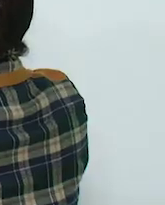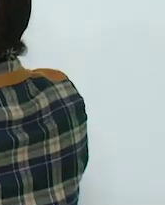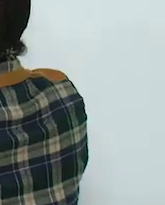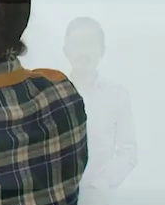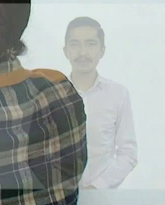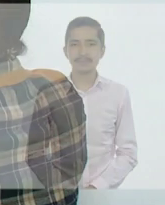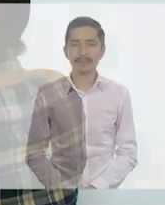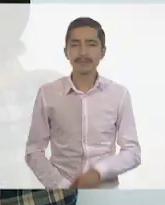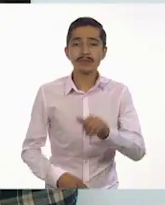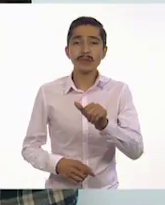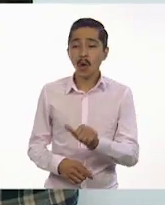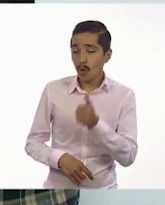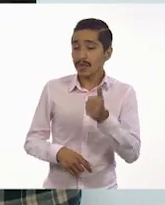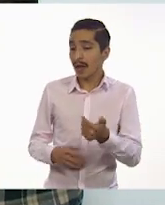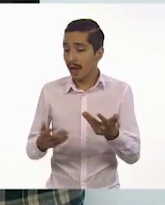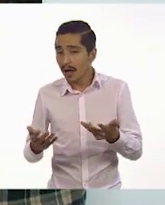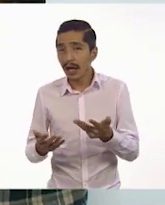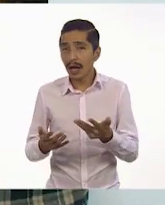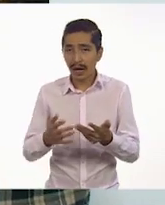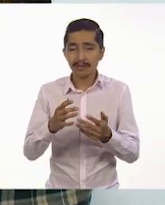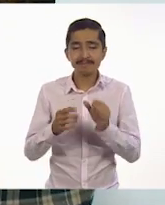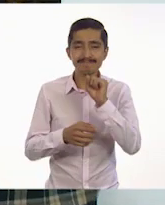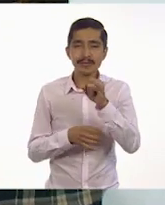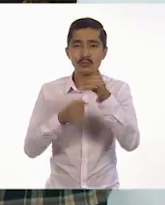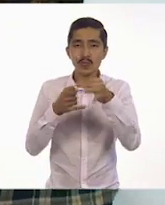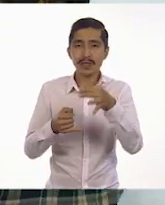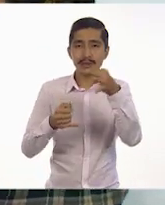¿Alguna otra? Sí, la última.